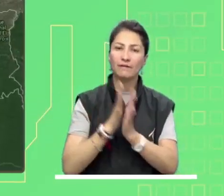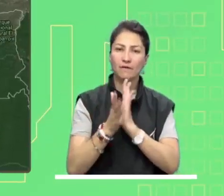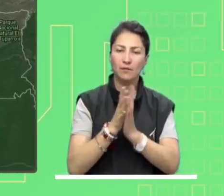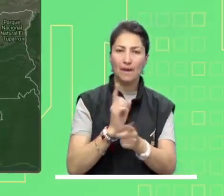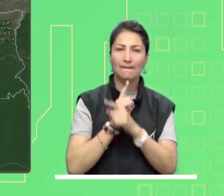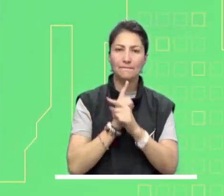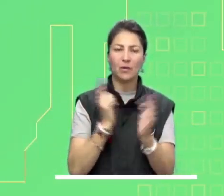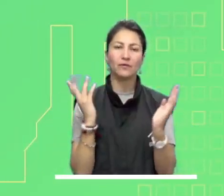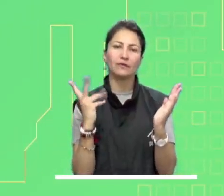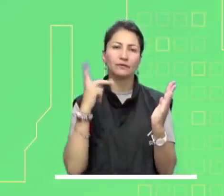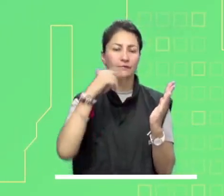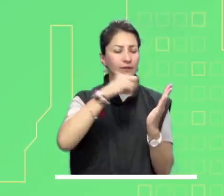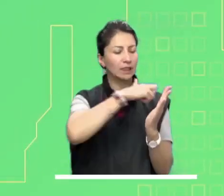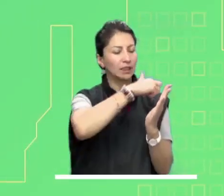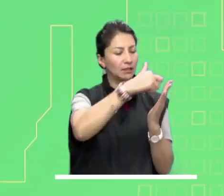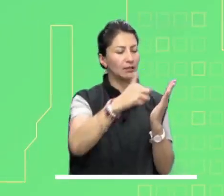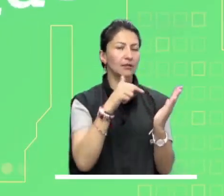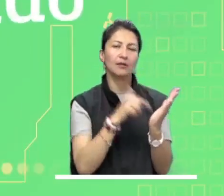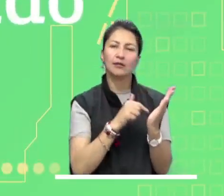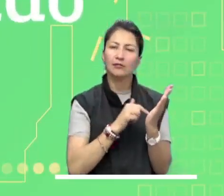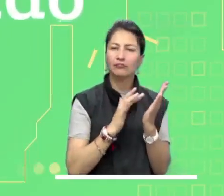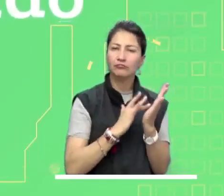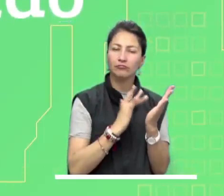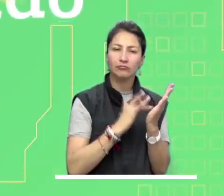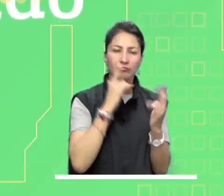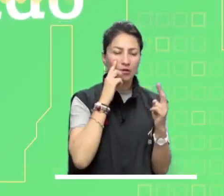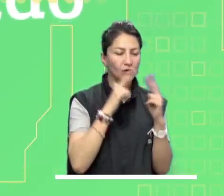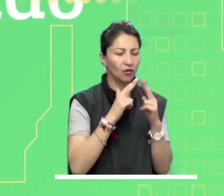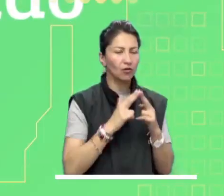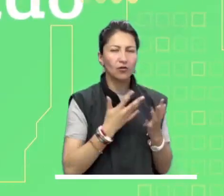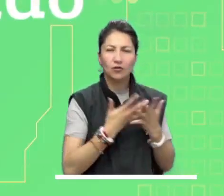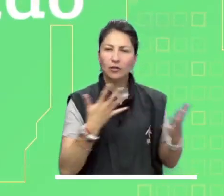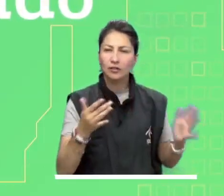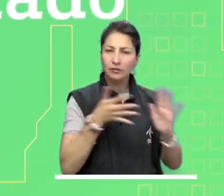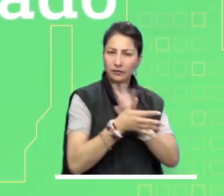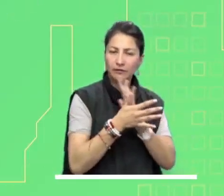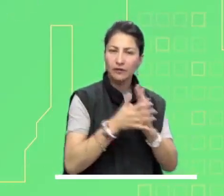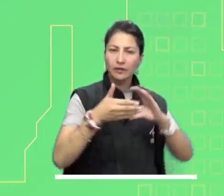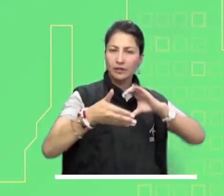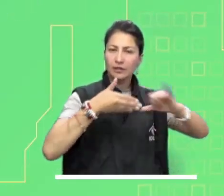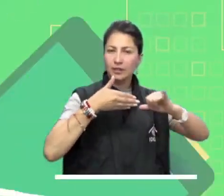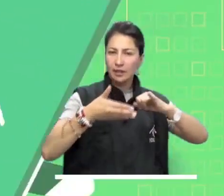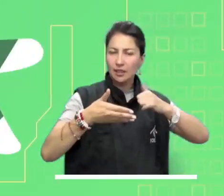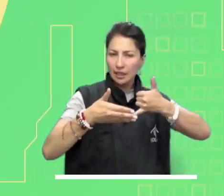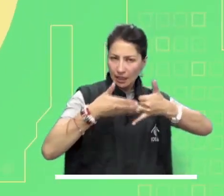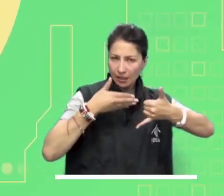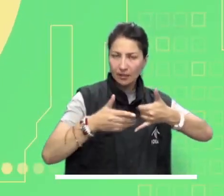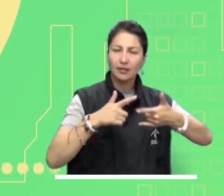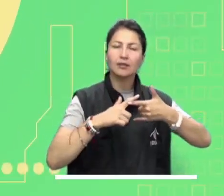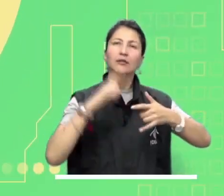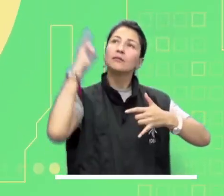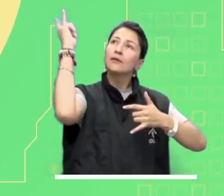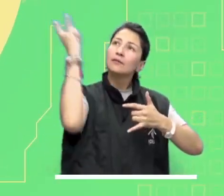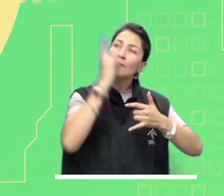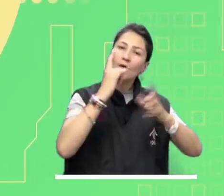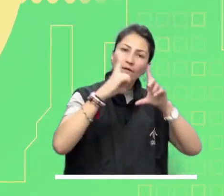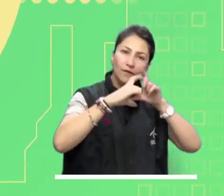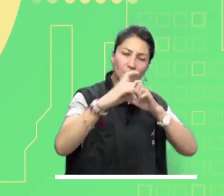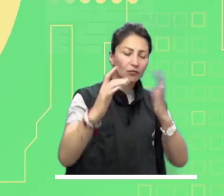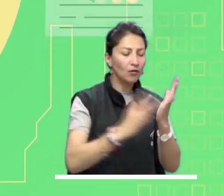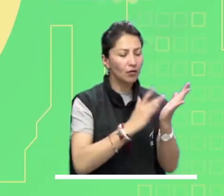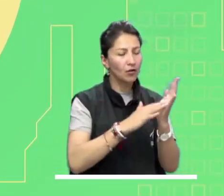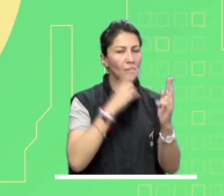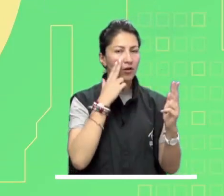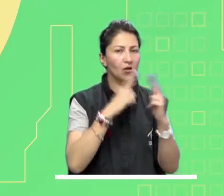Caribe y el Océano Pacífico. Manténgase bien informado y en tiempo real a través de nuestra aplicación Mi Pronóstico. Consulte los